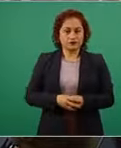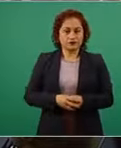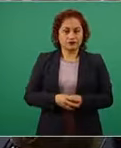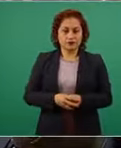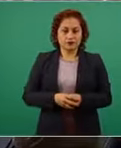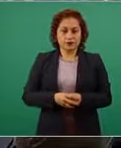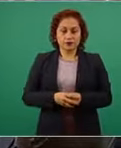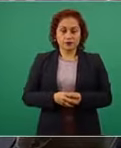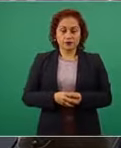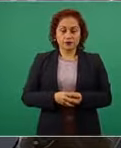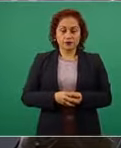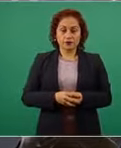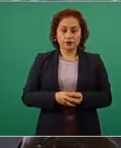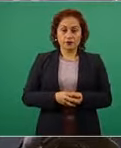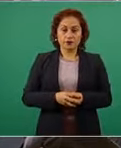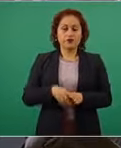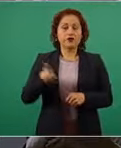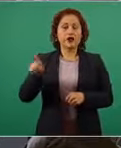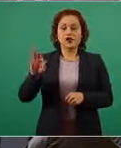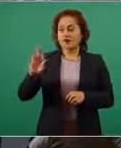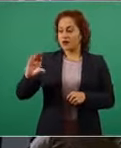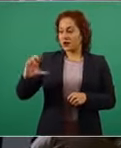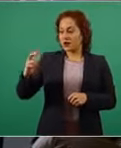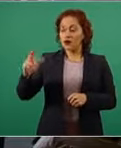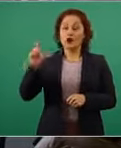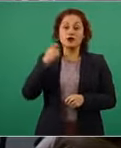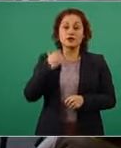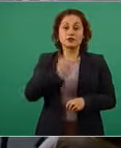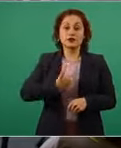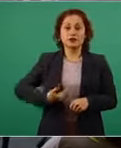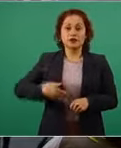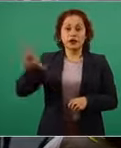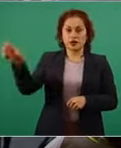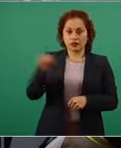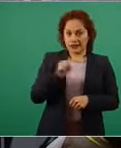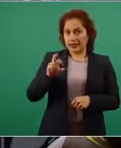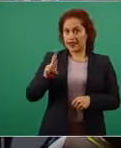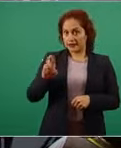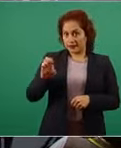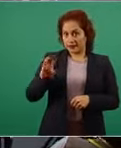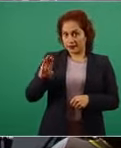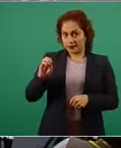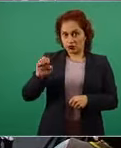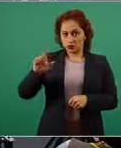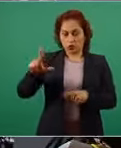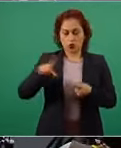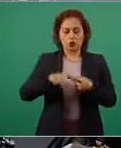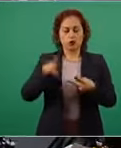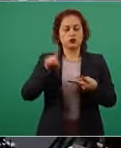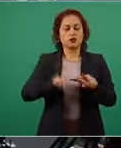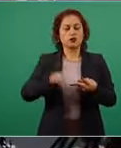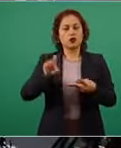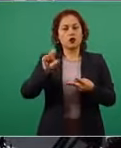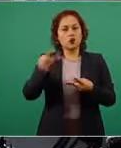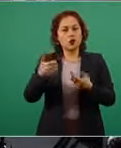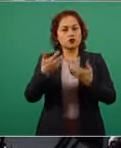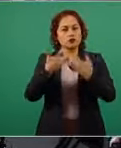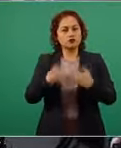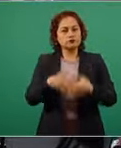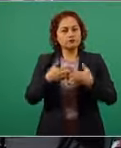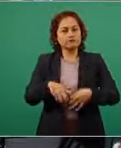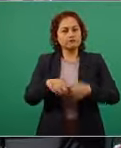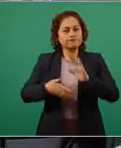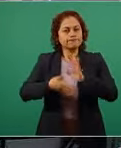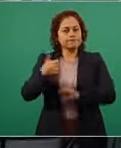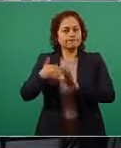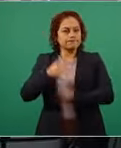la de Calderón era Repsol y la constructora española